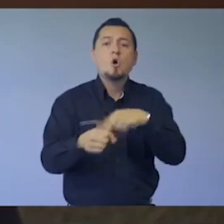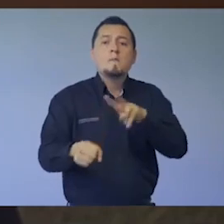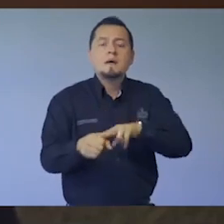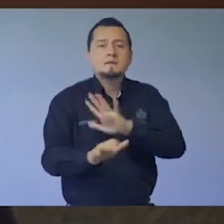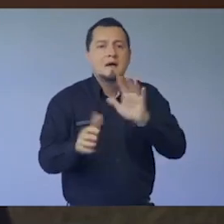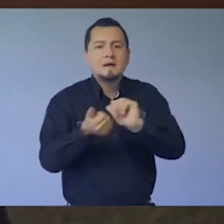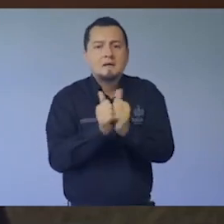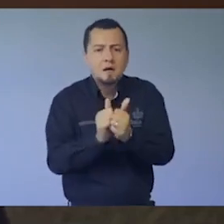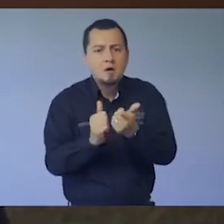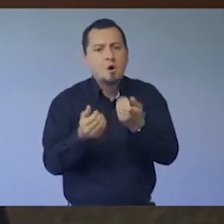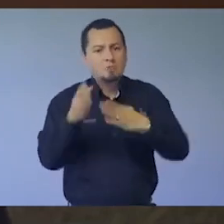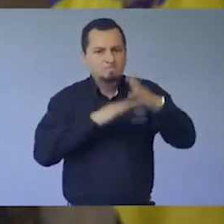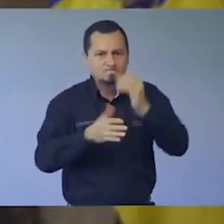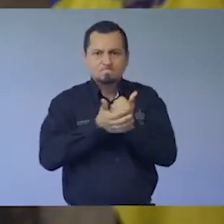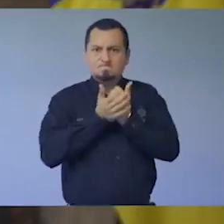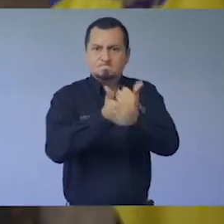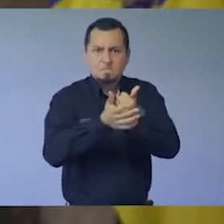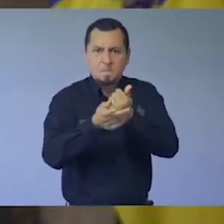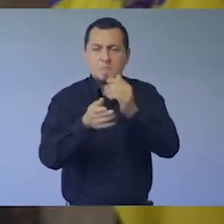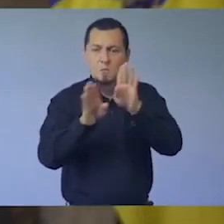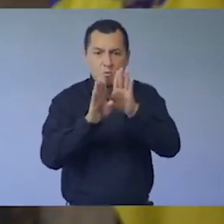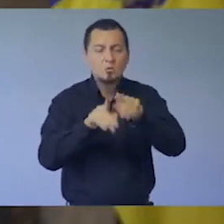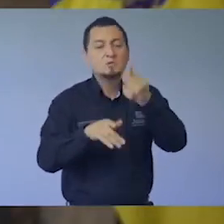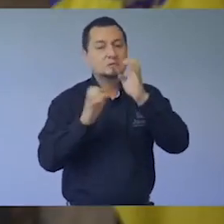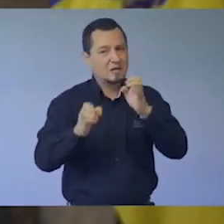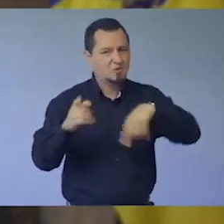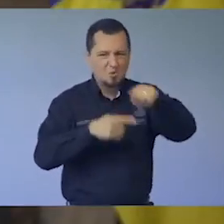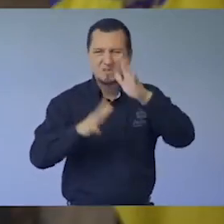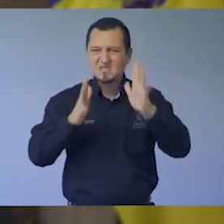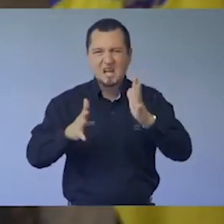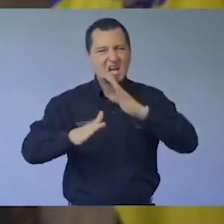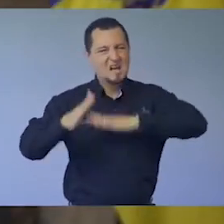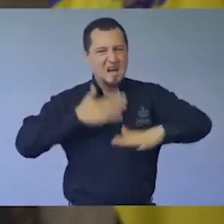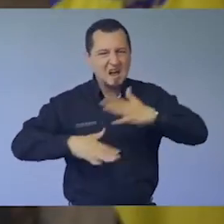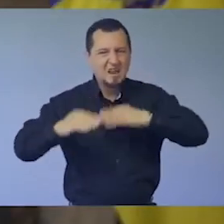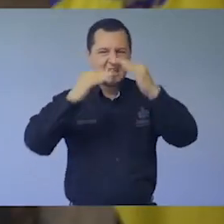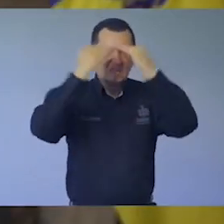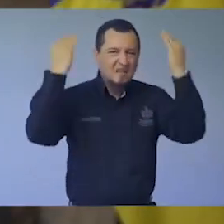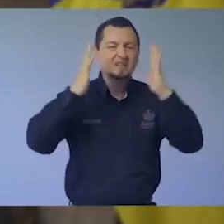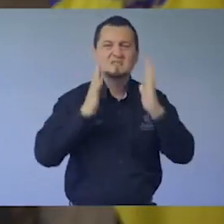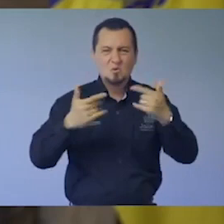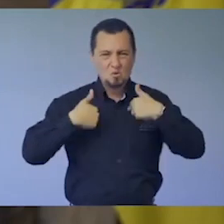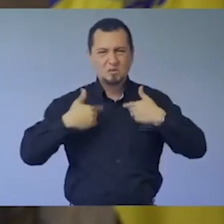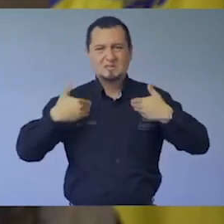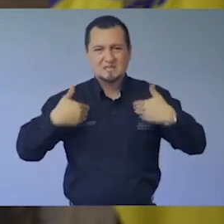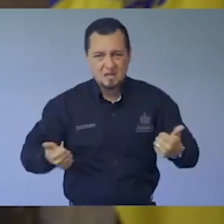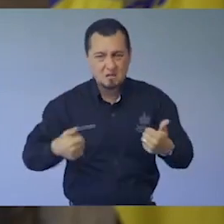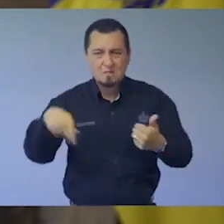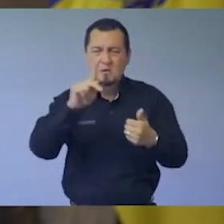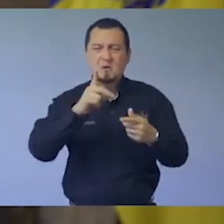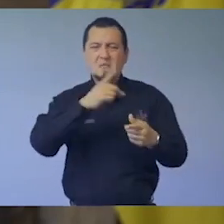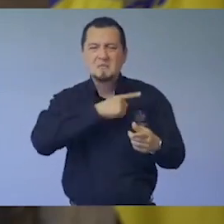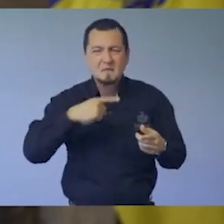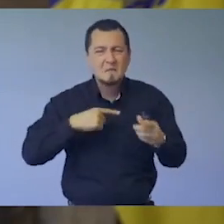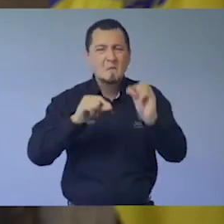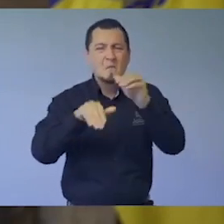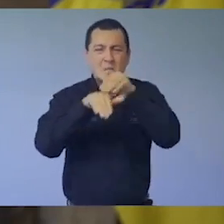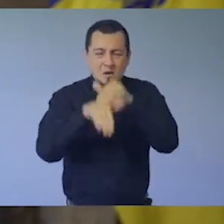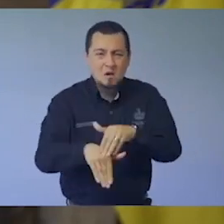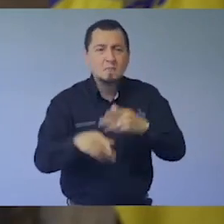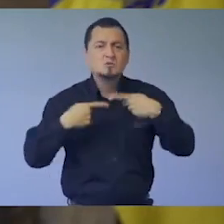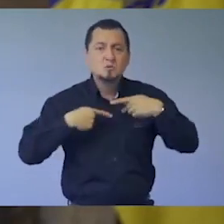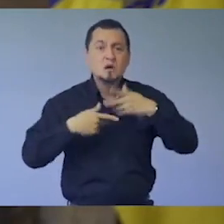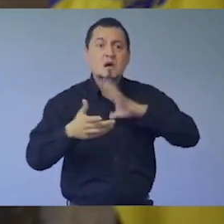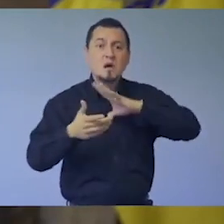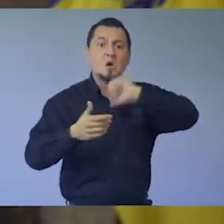así como en el plan de reactivación económica. Todos estamos cansados. Sabemos lo que esto está generando en nuestra economía. Somos conscientes que hay